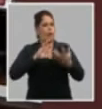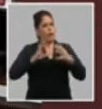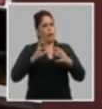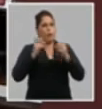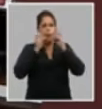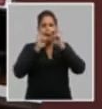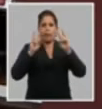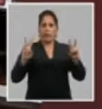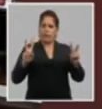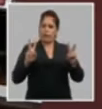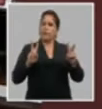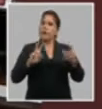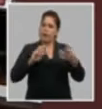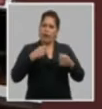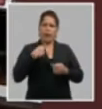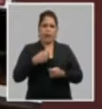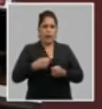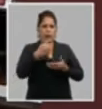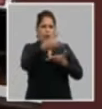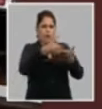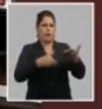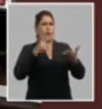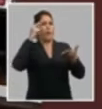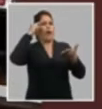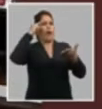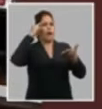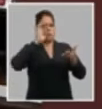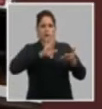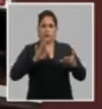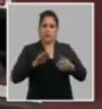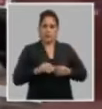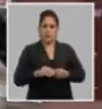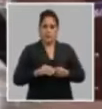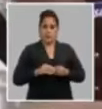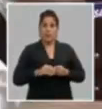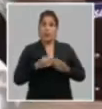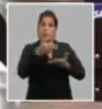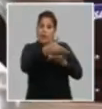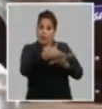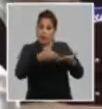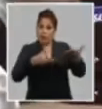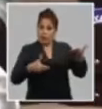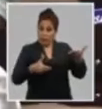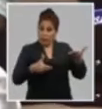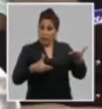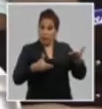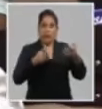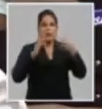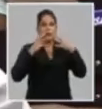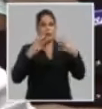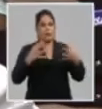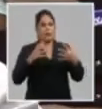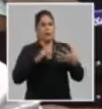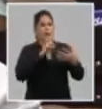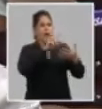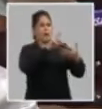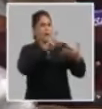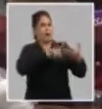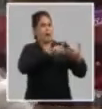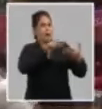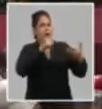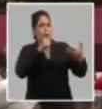nueva, en todas mis formas de ser personal. constituye además un instrumento de consulta